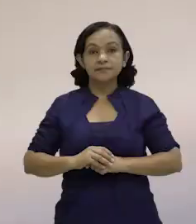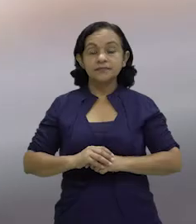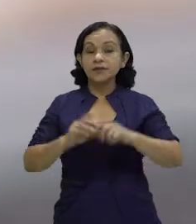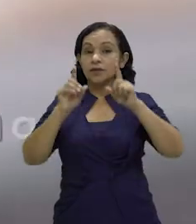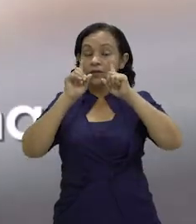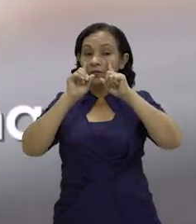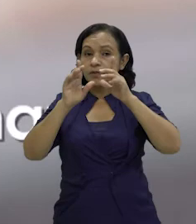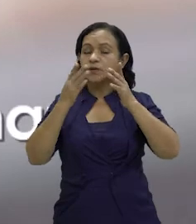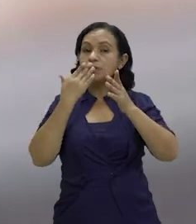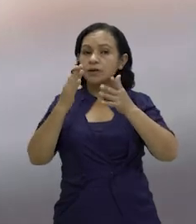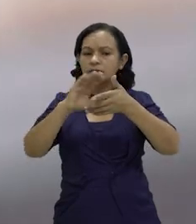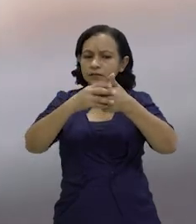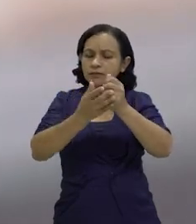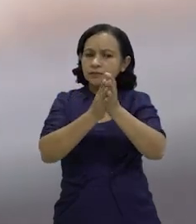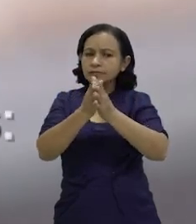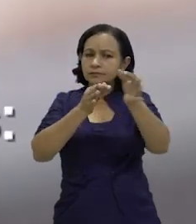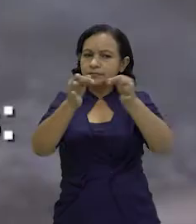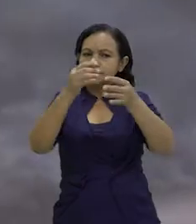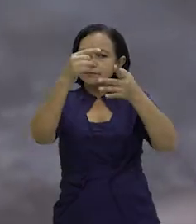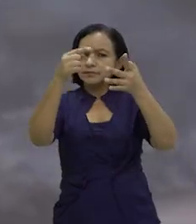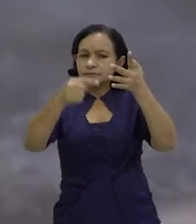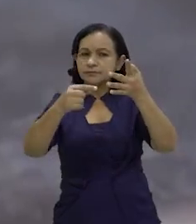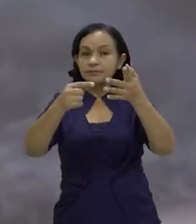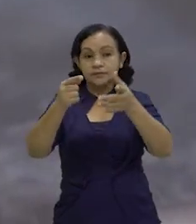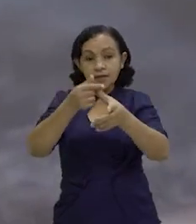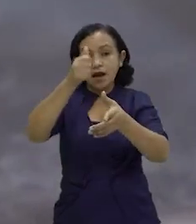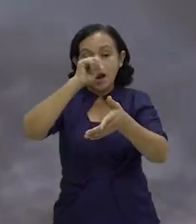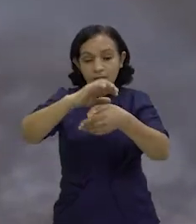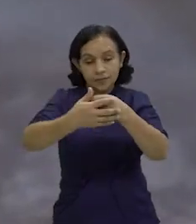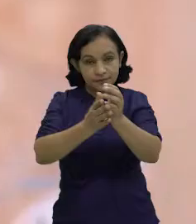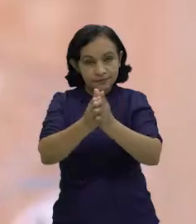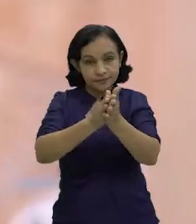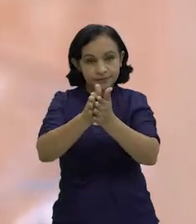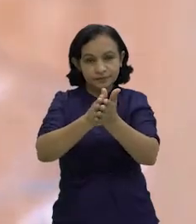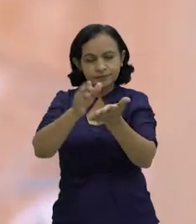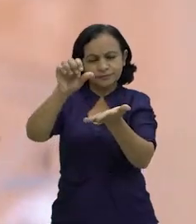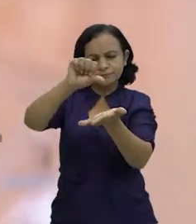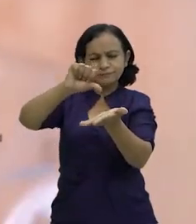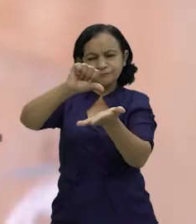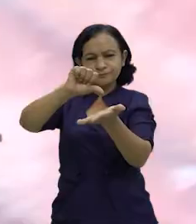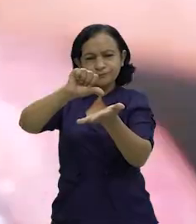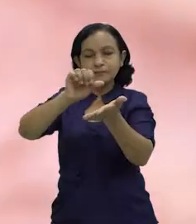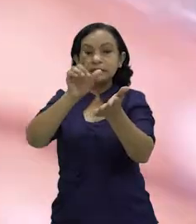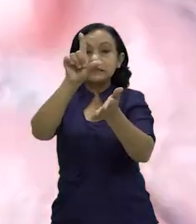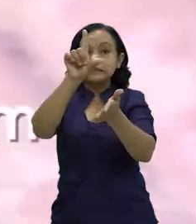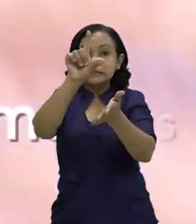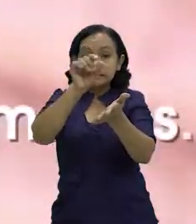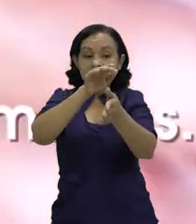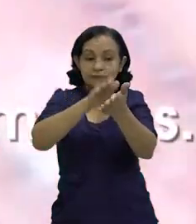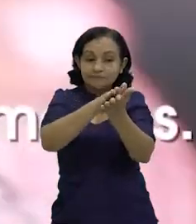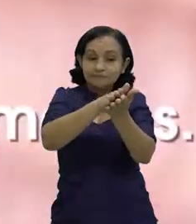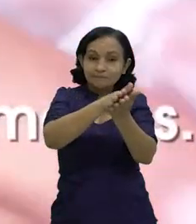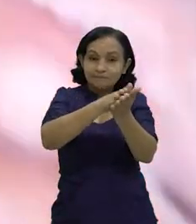Para un correcto lavado de manos, seguí los siguientes pasos. Mojate las manos bien, aplica abundante jabón, frota 10 veces